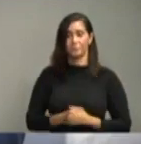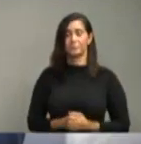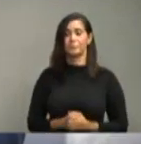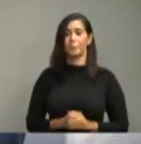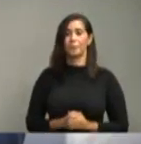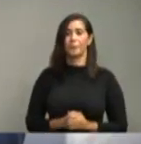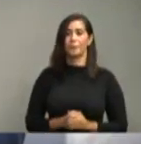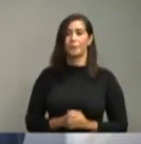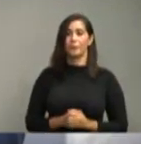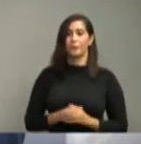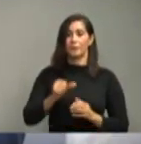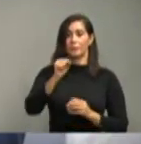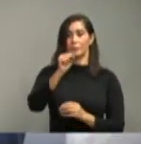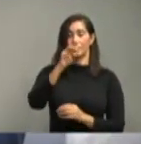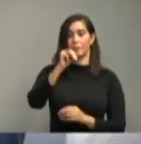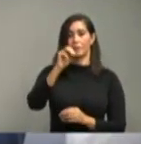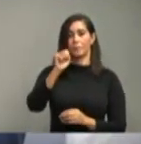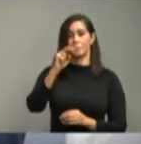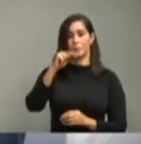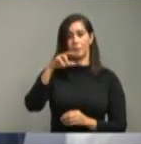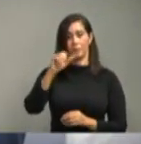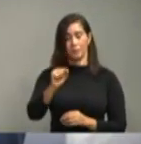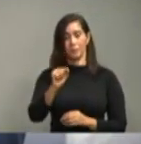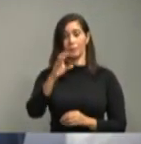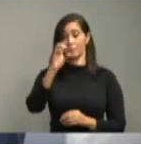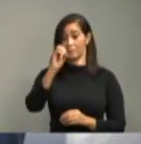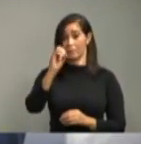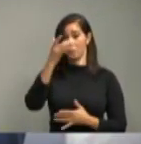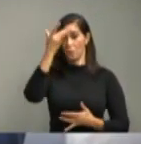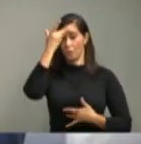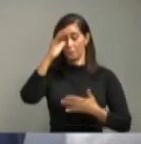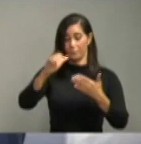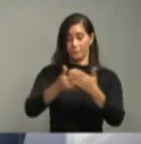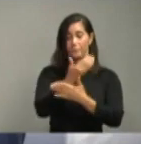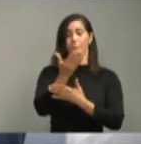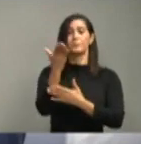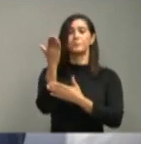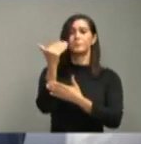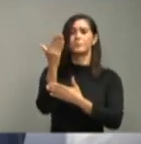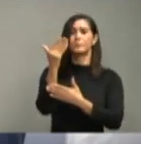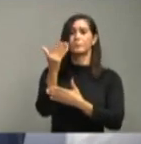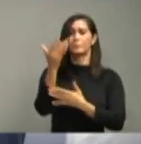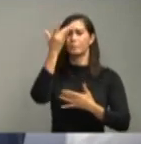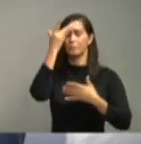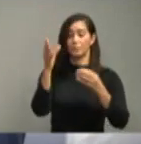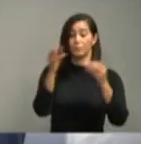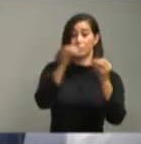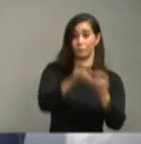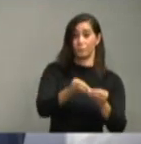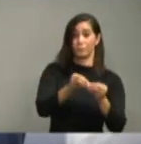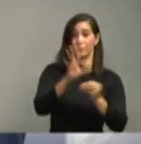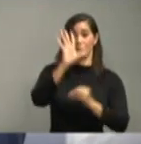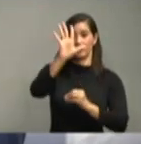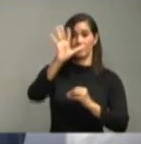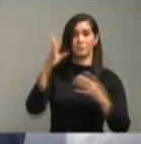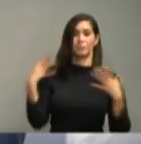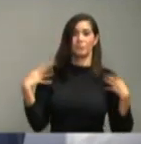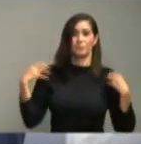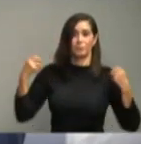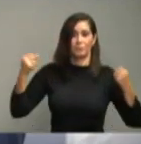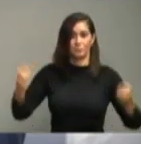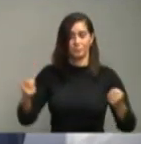Samaná, 0 casos nuevos, 15 acumulados, 5 recuperados,